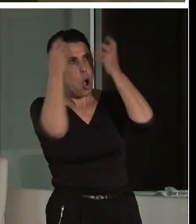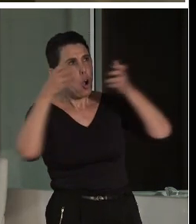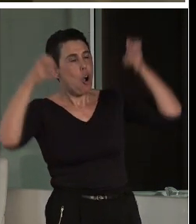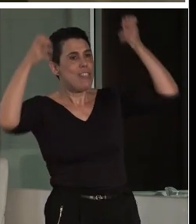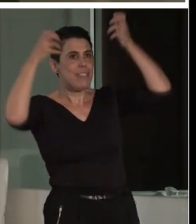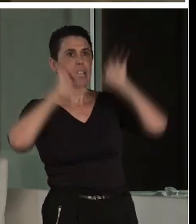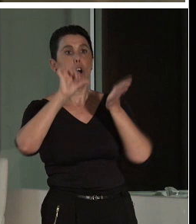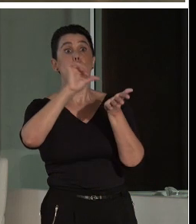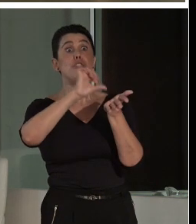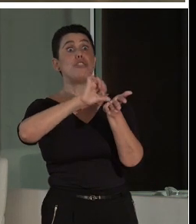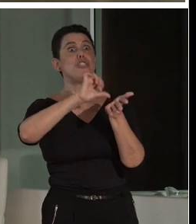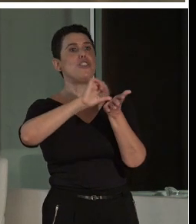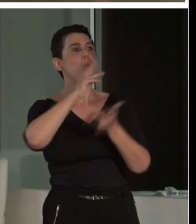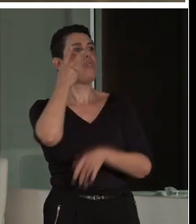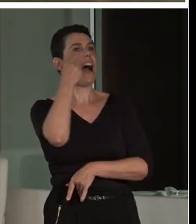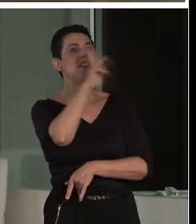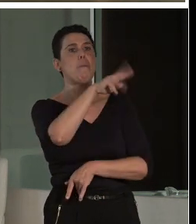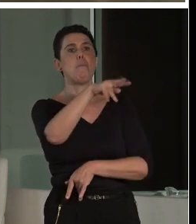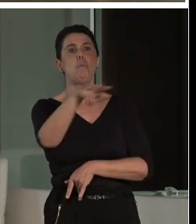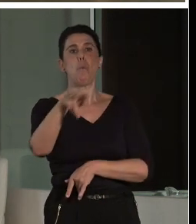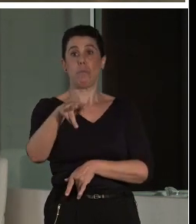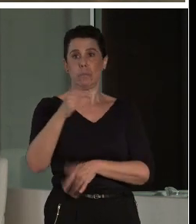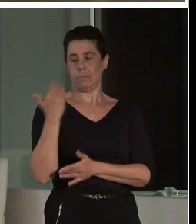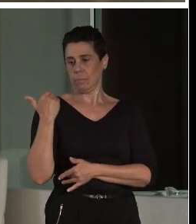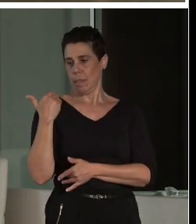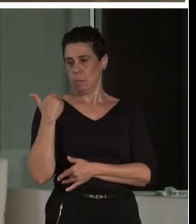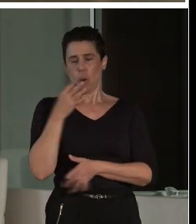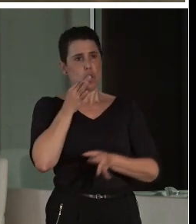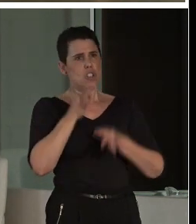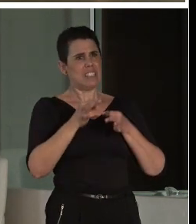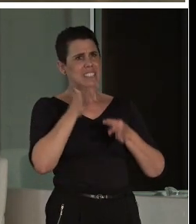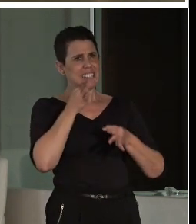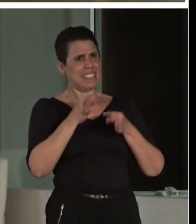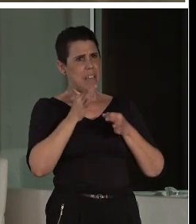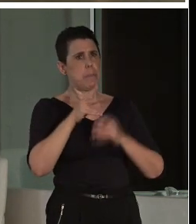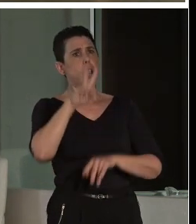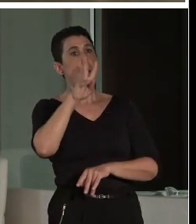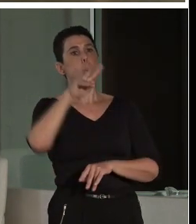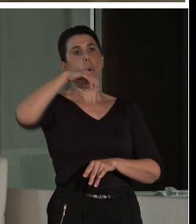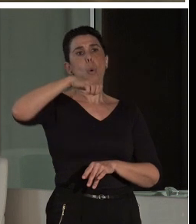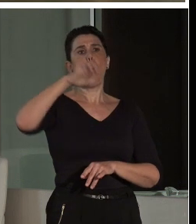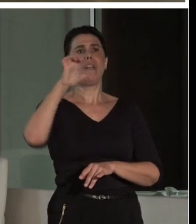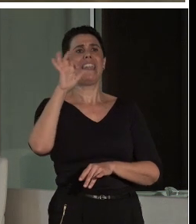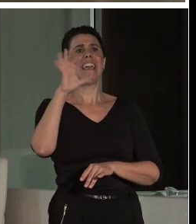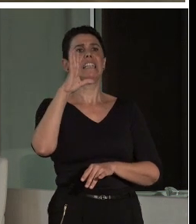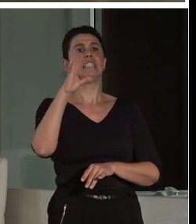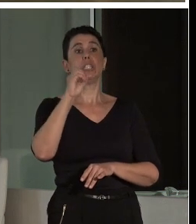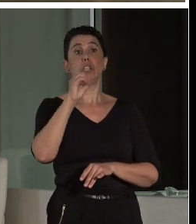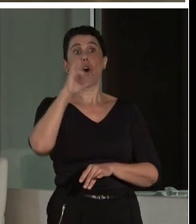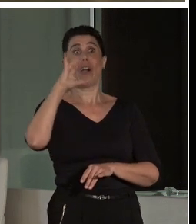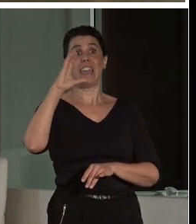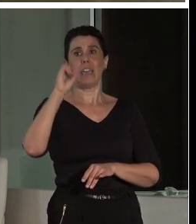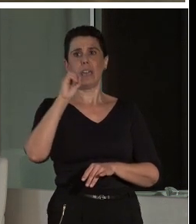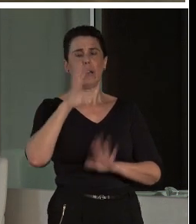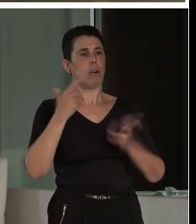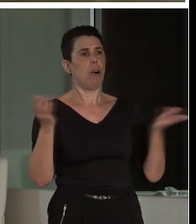poco leía que en septiembre el ICOM, la UNESCO, se han reunido y no se ponen de acuerdo con